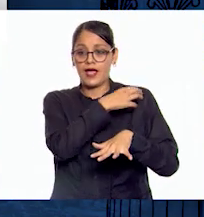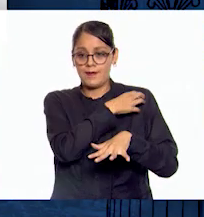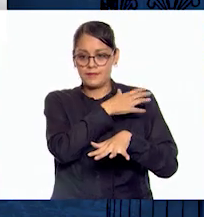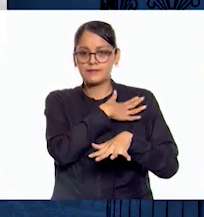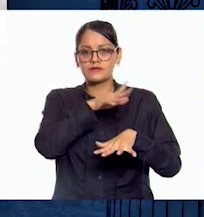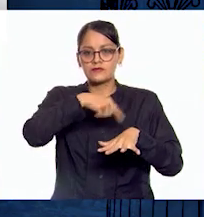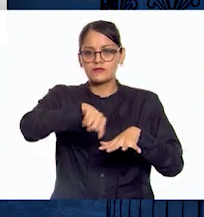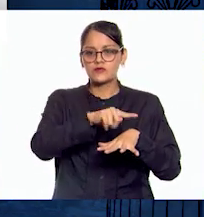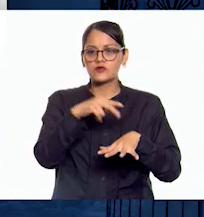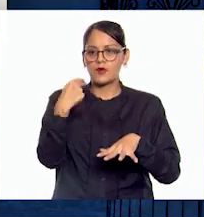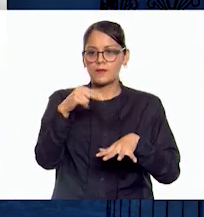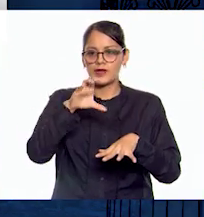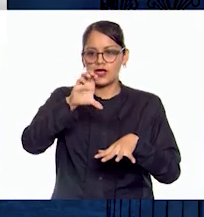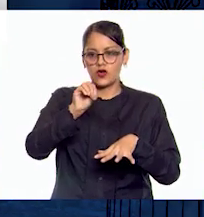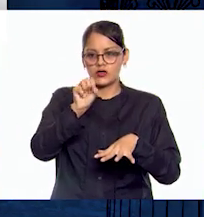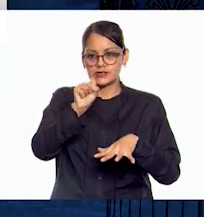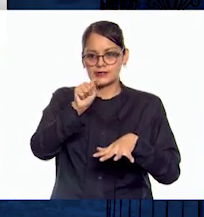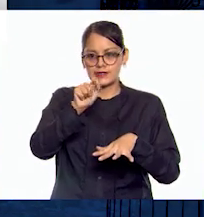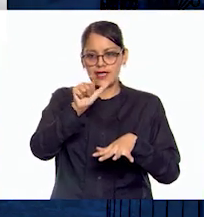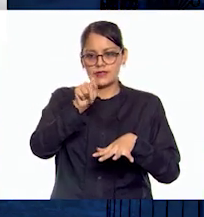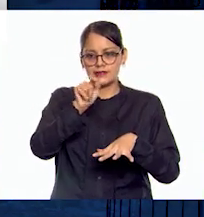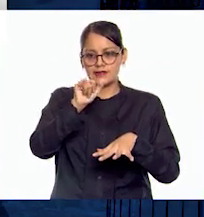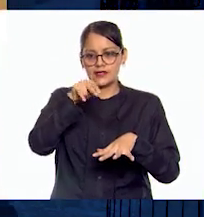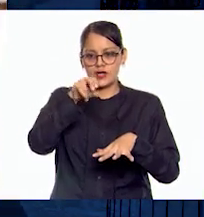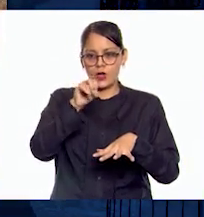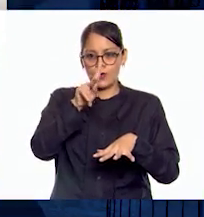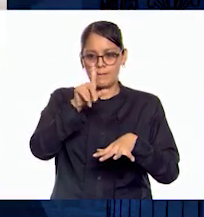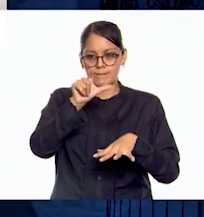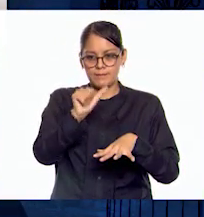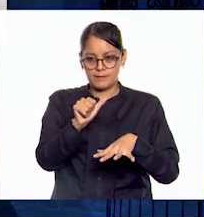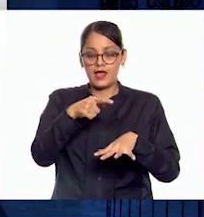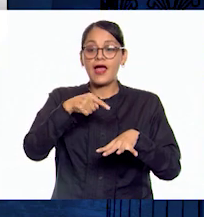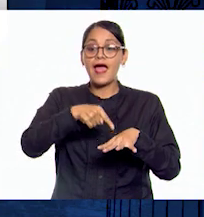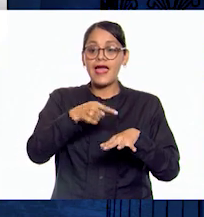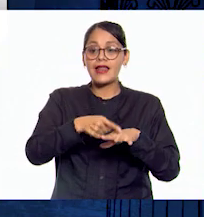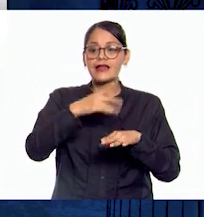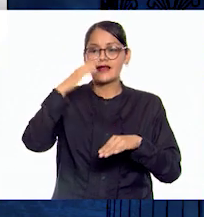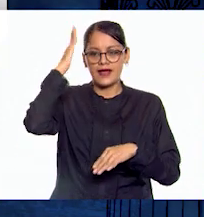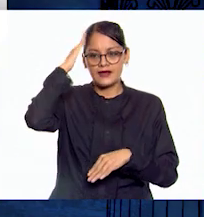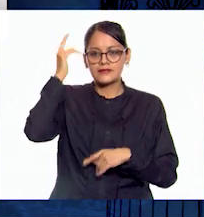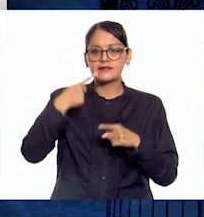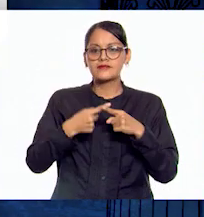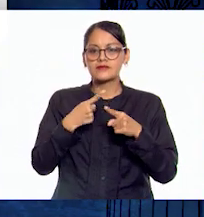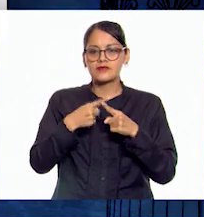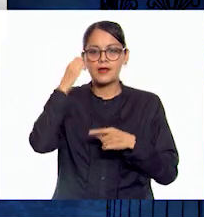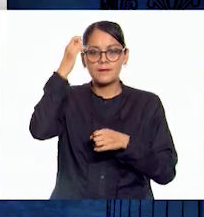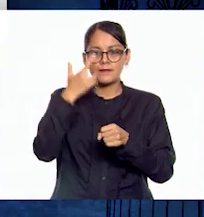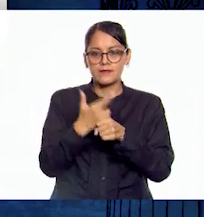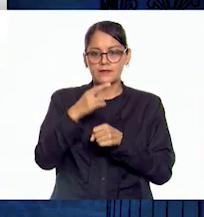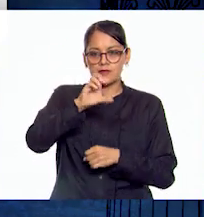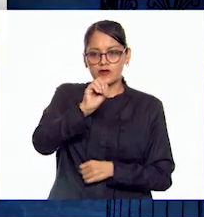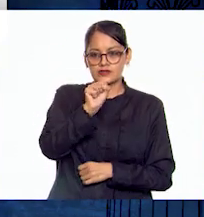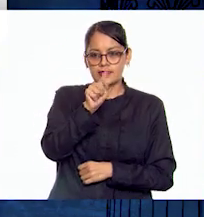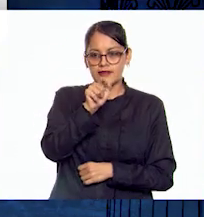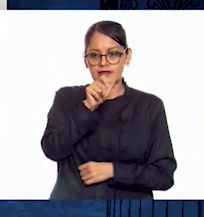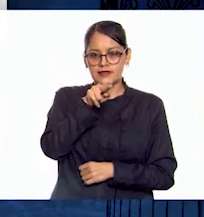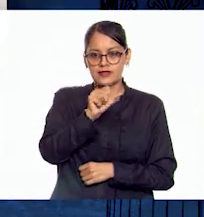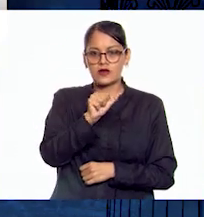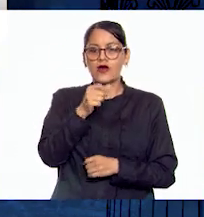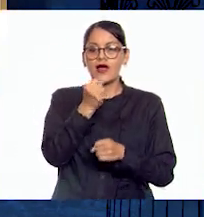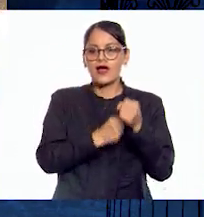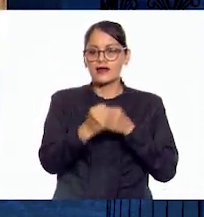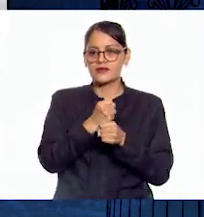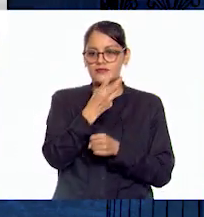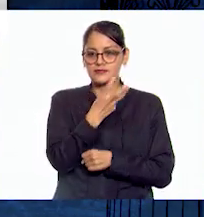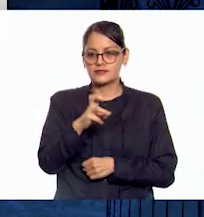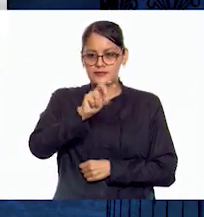Constantinopla, ciudad que fue construida bajo el mandato del emperador Constantino en el año 330. Se